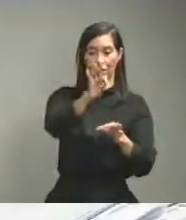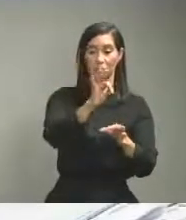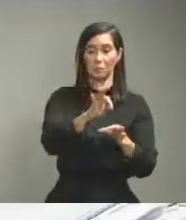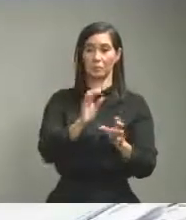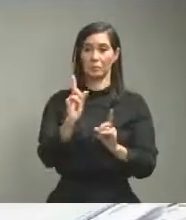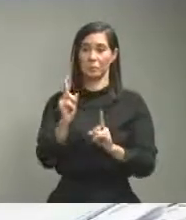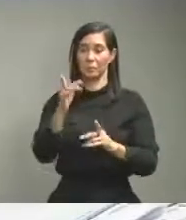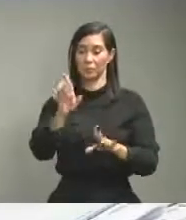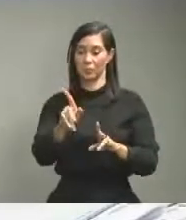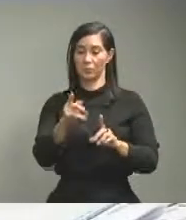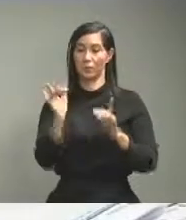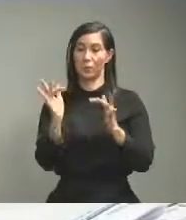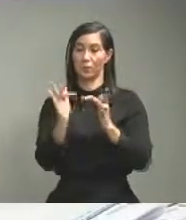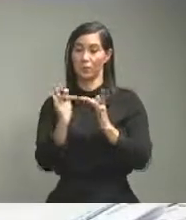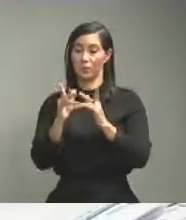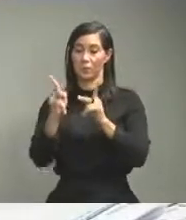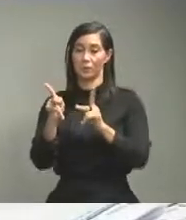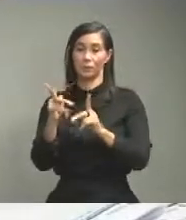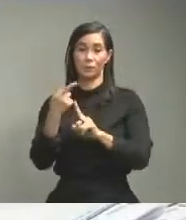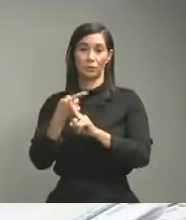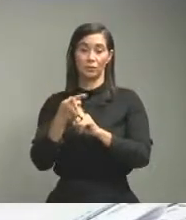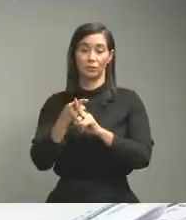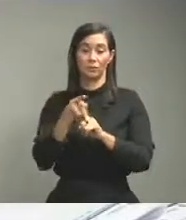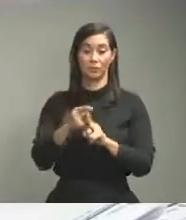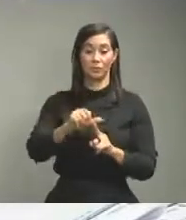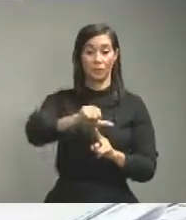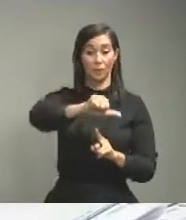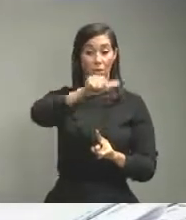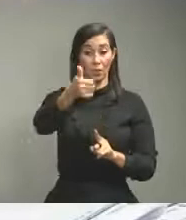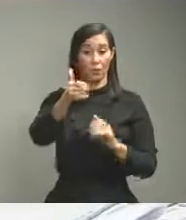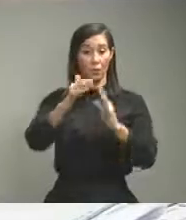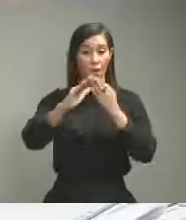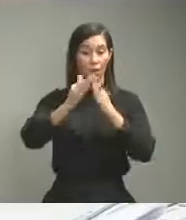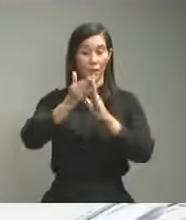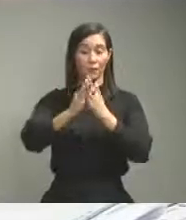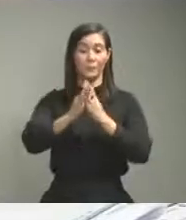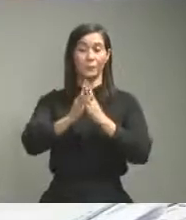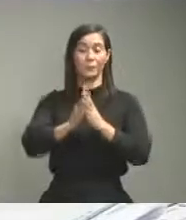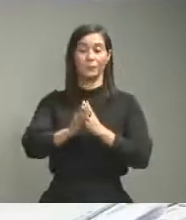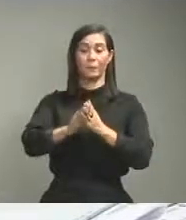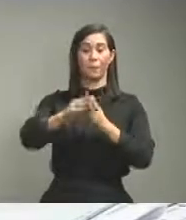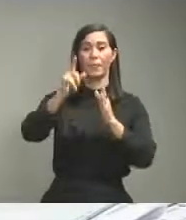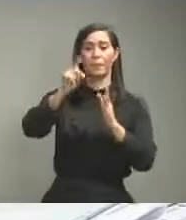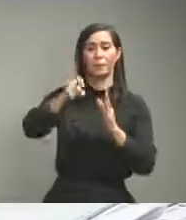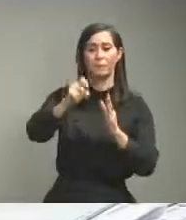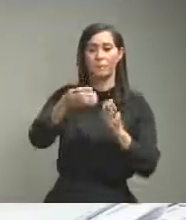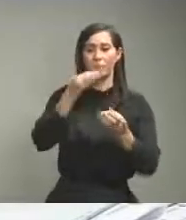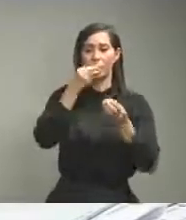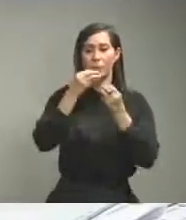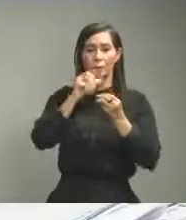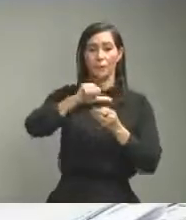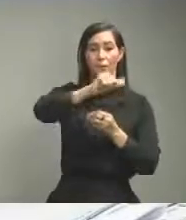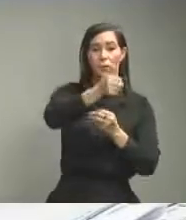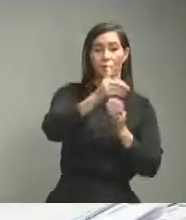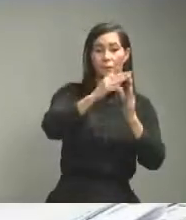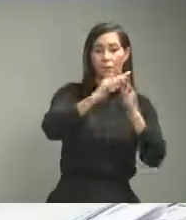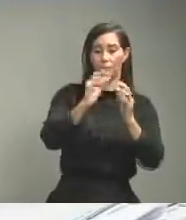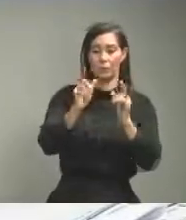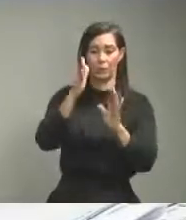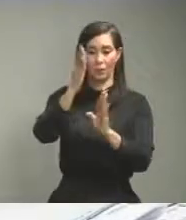paso a otra comunidad que está necesitando los alimentos que produce una en la otra comunidad